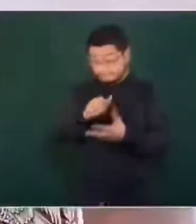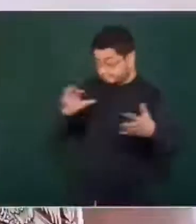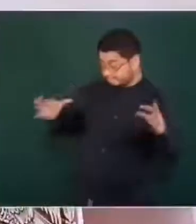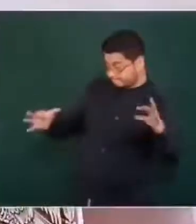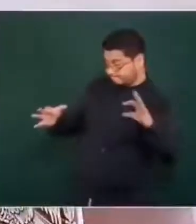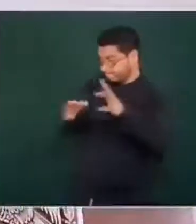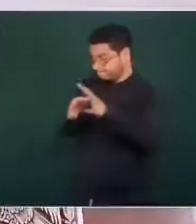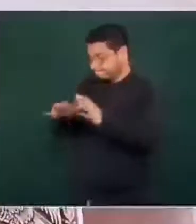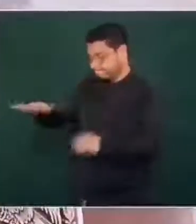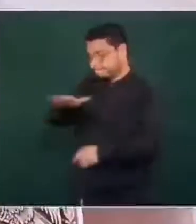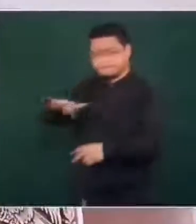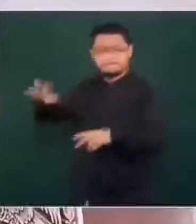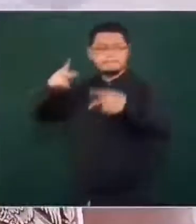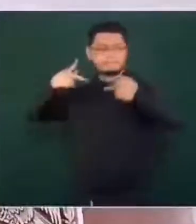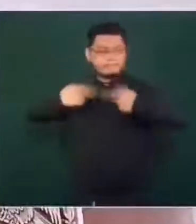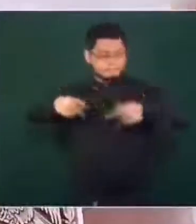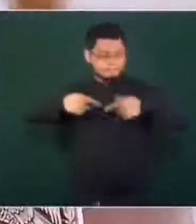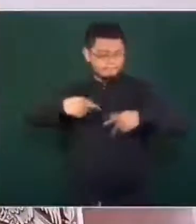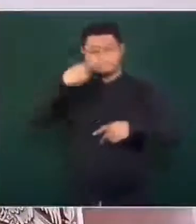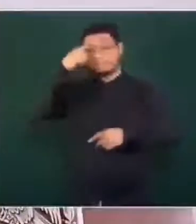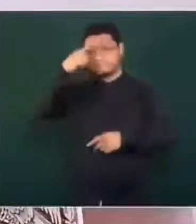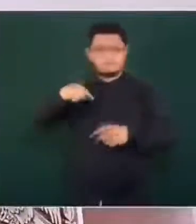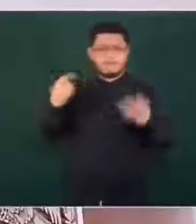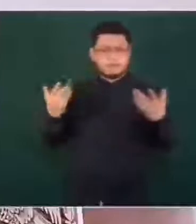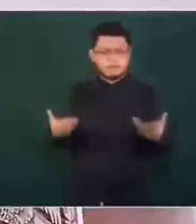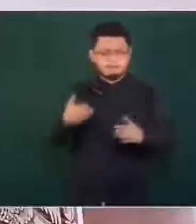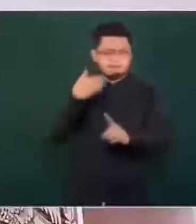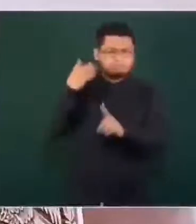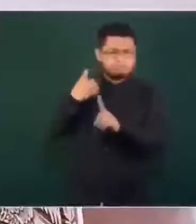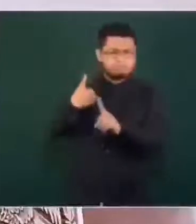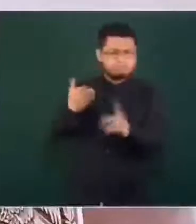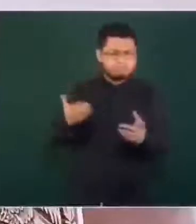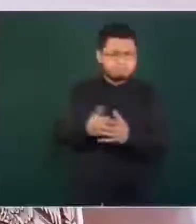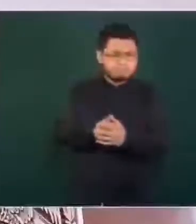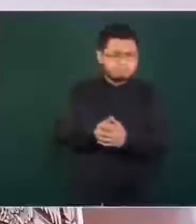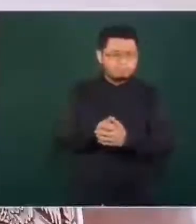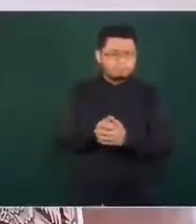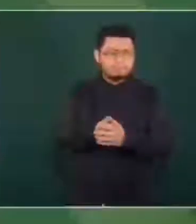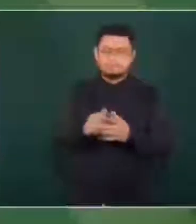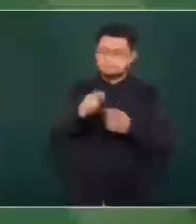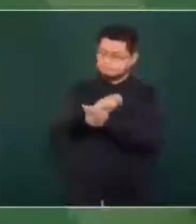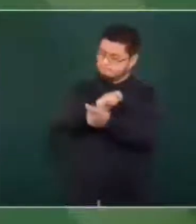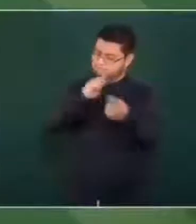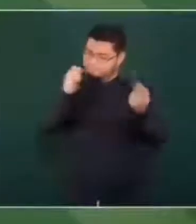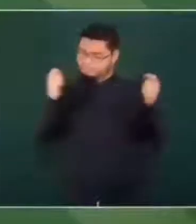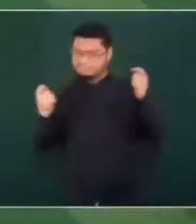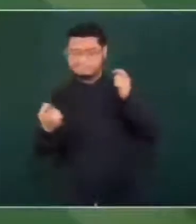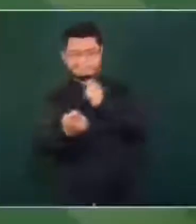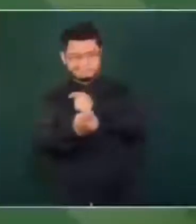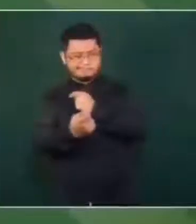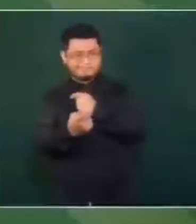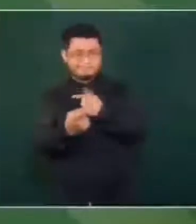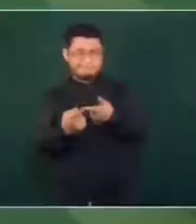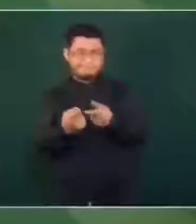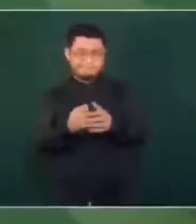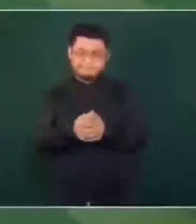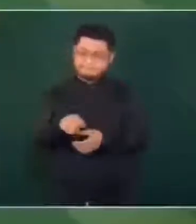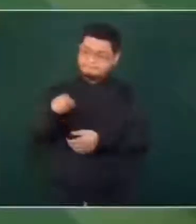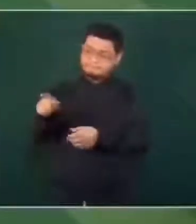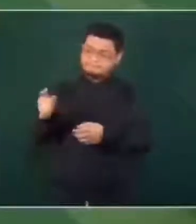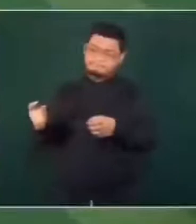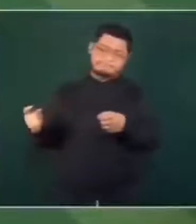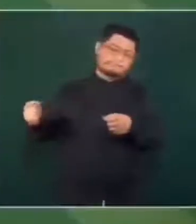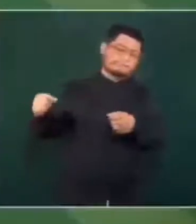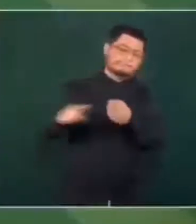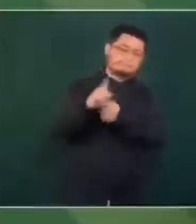para convertirla en un apéndice, en un ariete